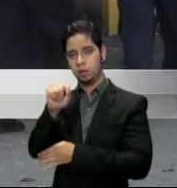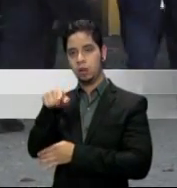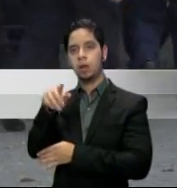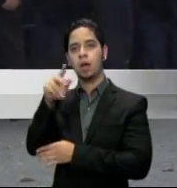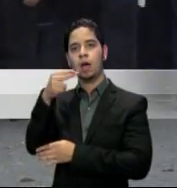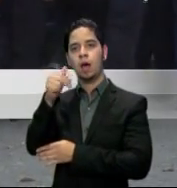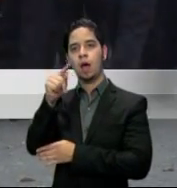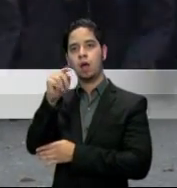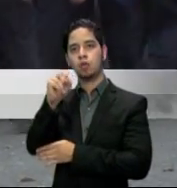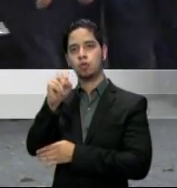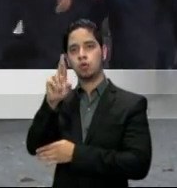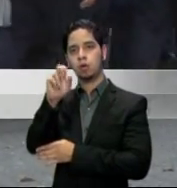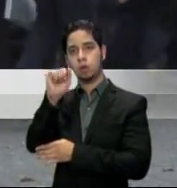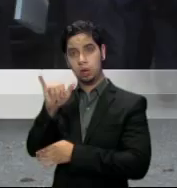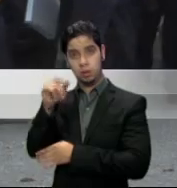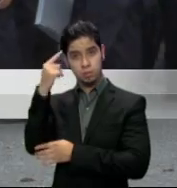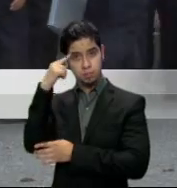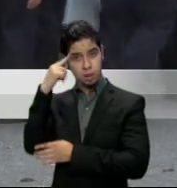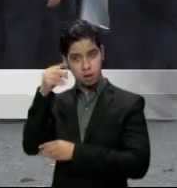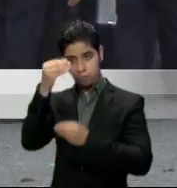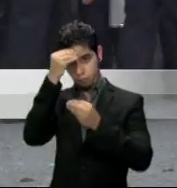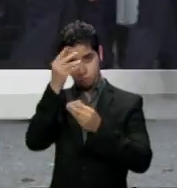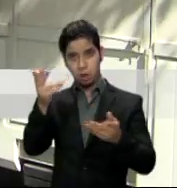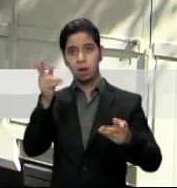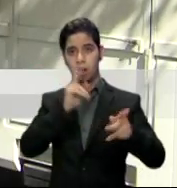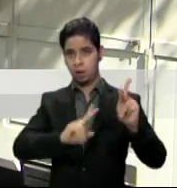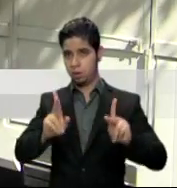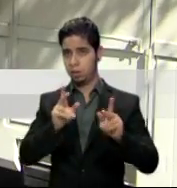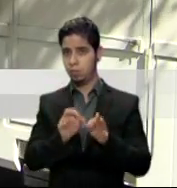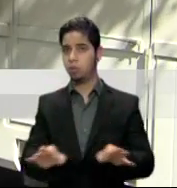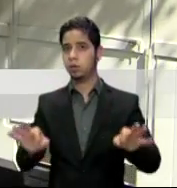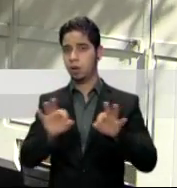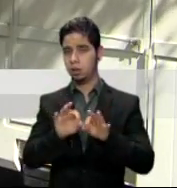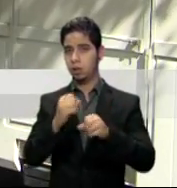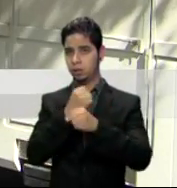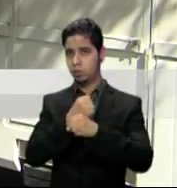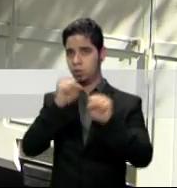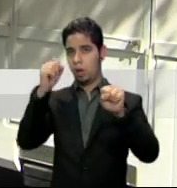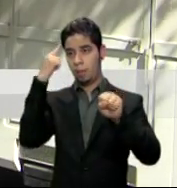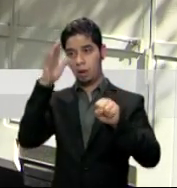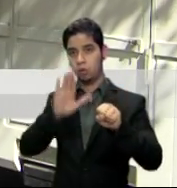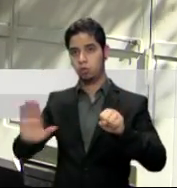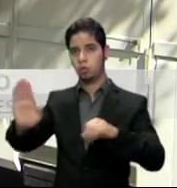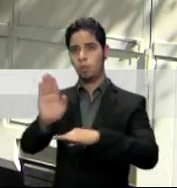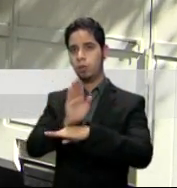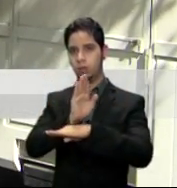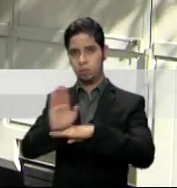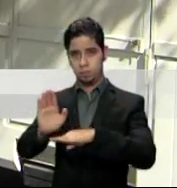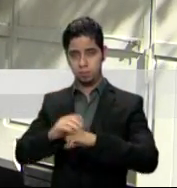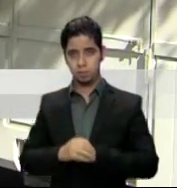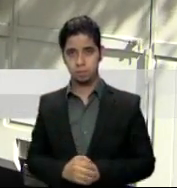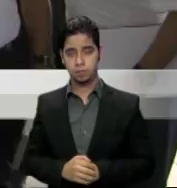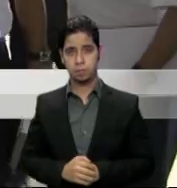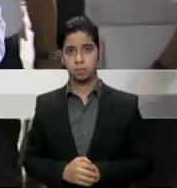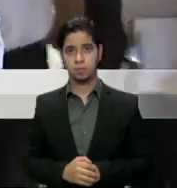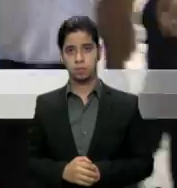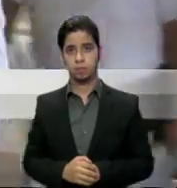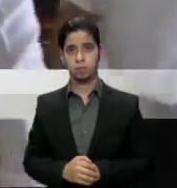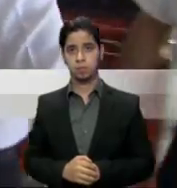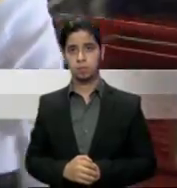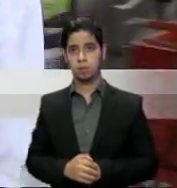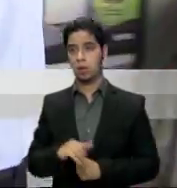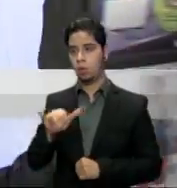orientar a los comerciantes sobre las medidas de seguridad que deben de tomar en sus negocios, así como para cerciorarse de la